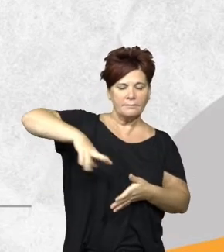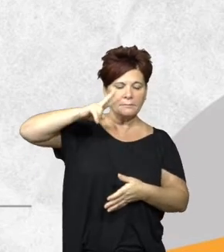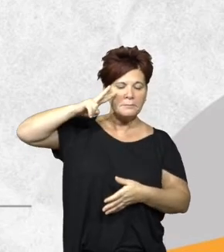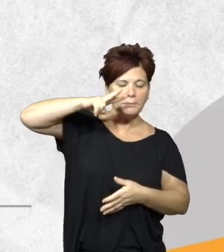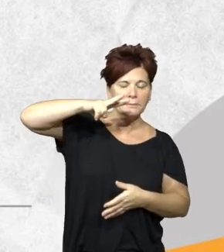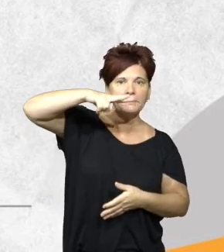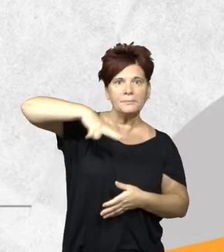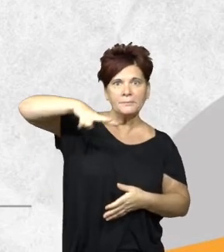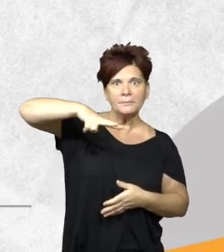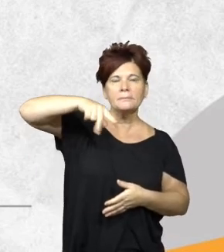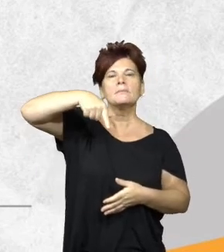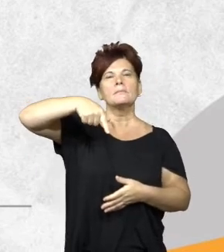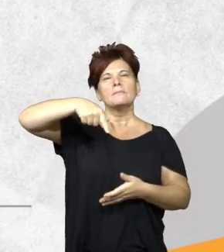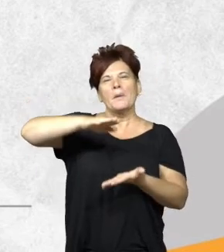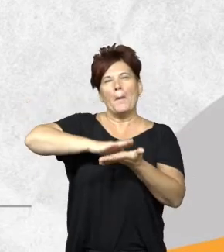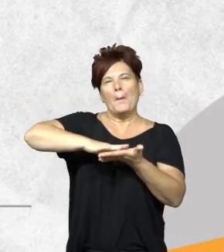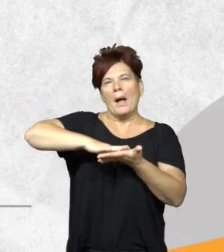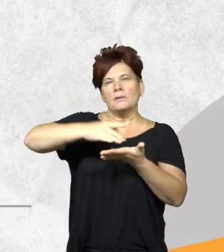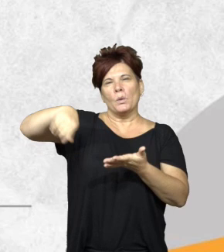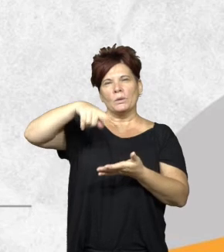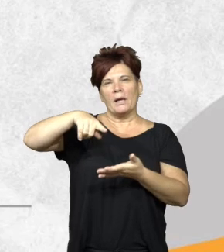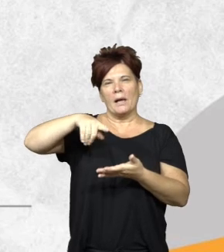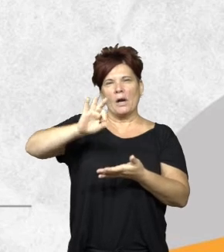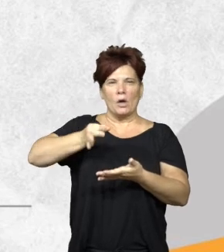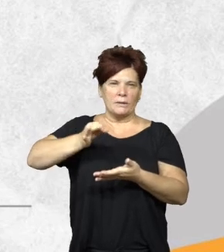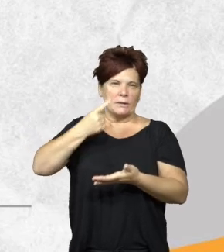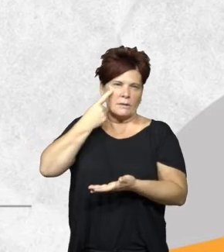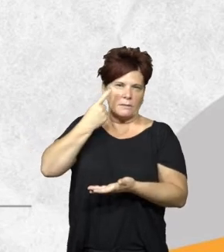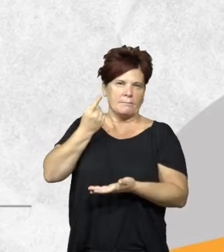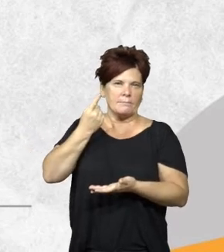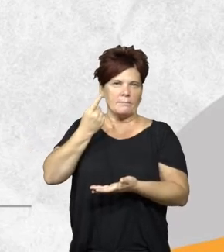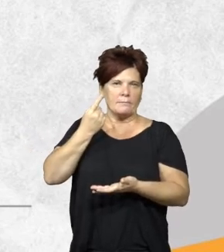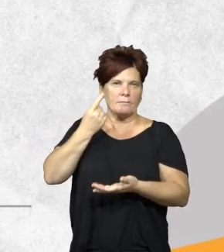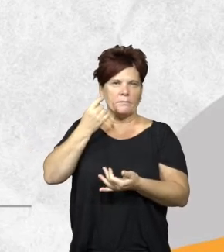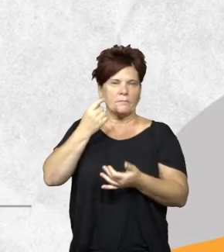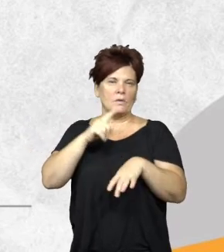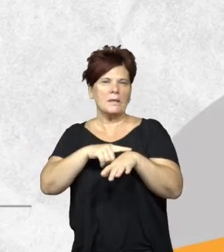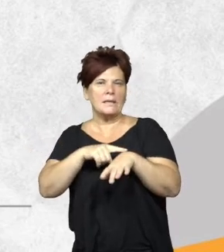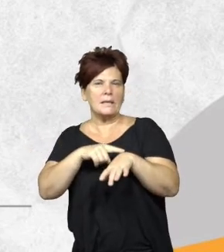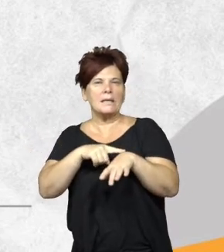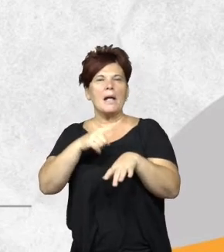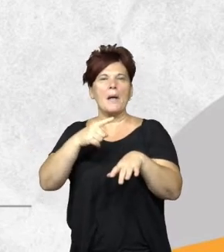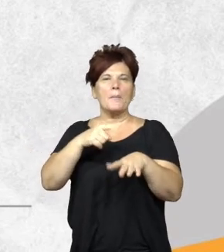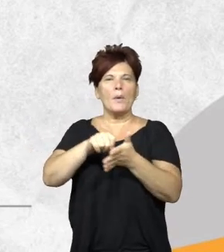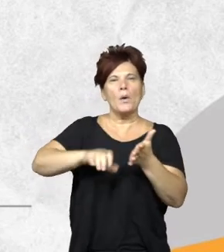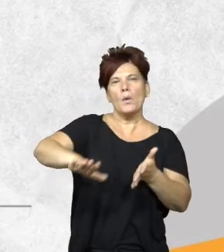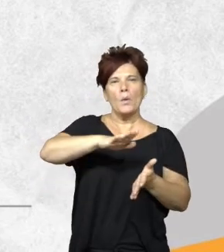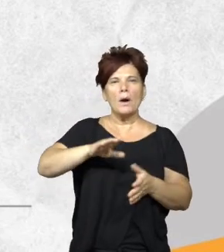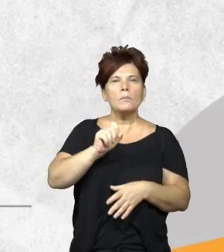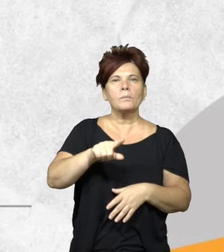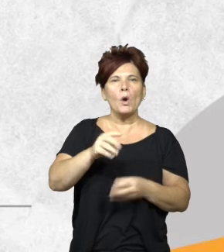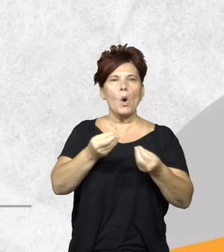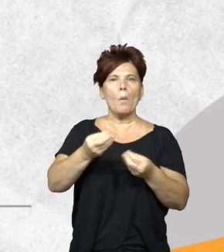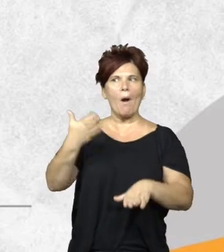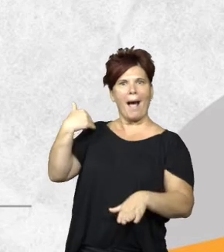obviamente básicamente ustedes lo deben saber es un relevamiento cronológico del terreno es decir cómo era